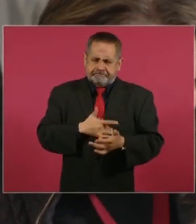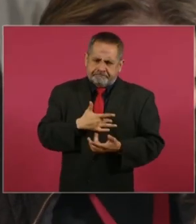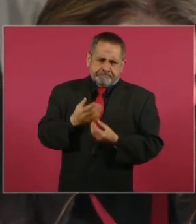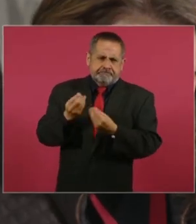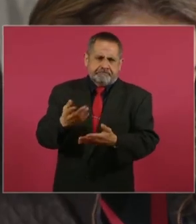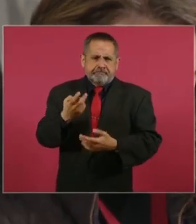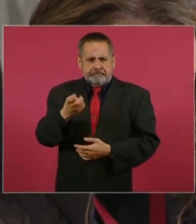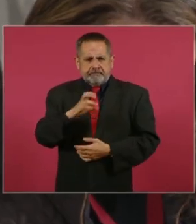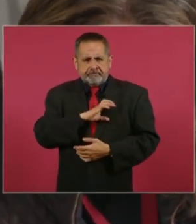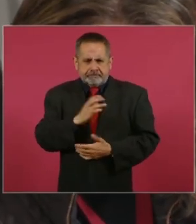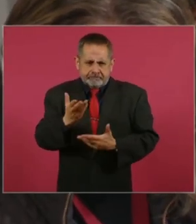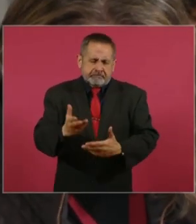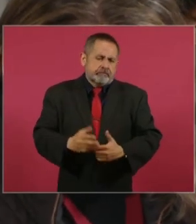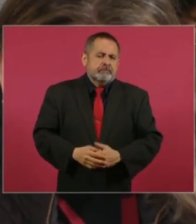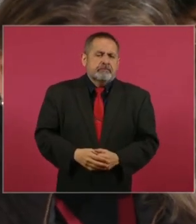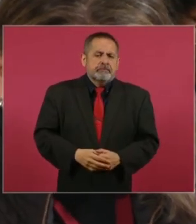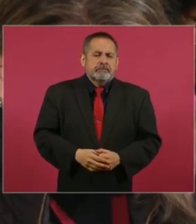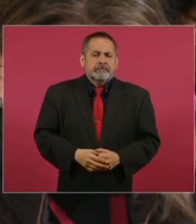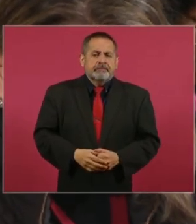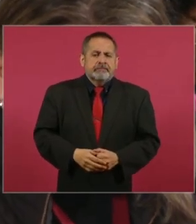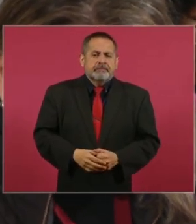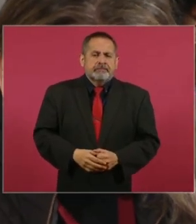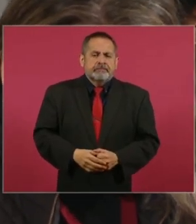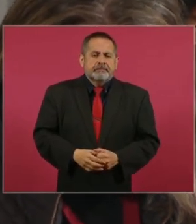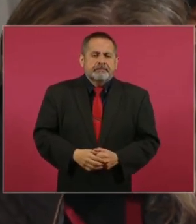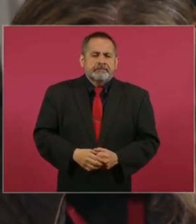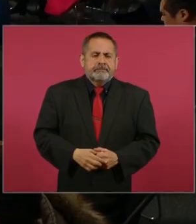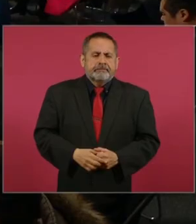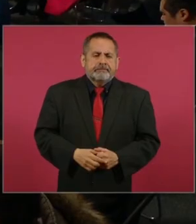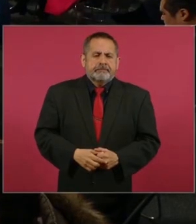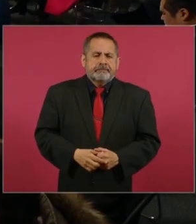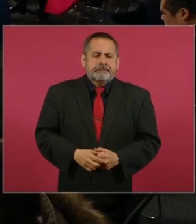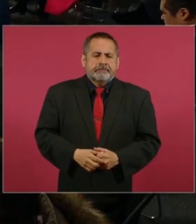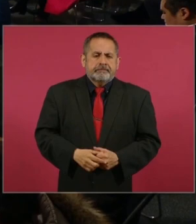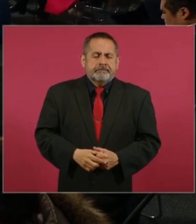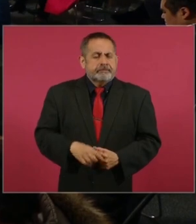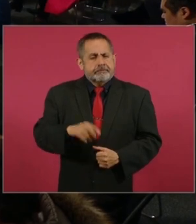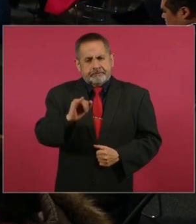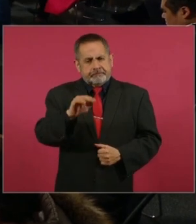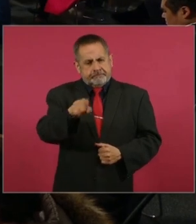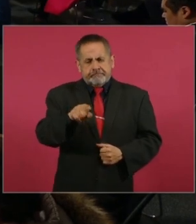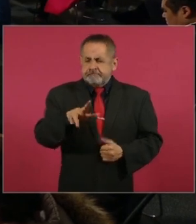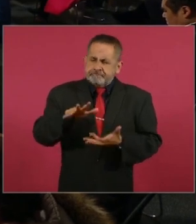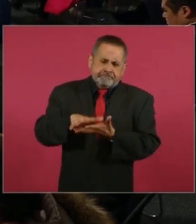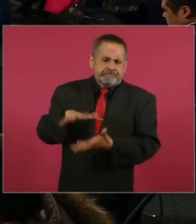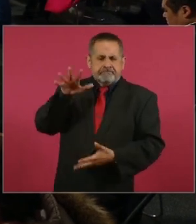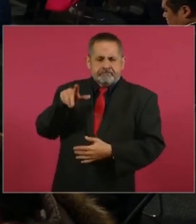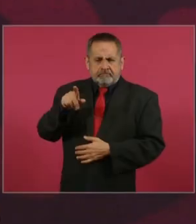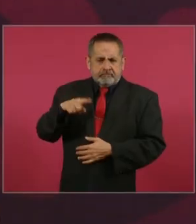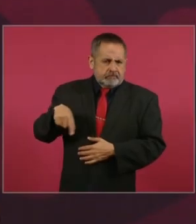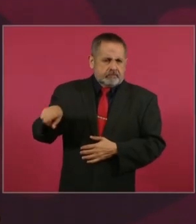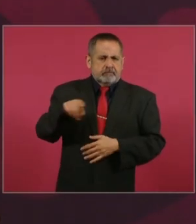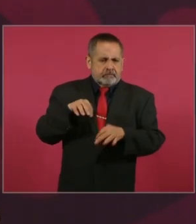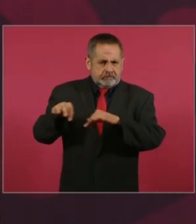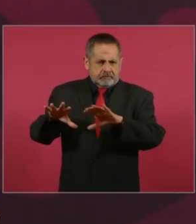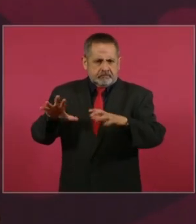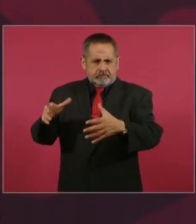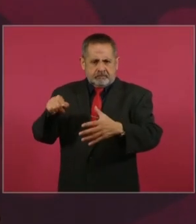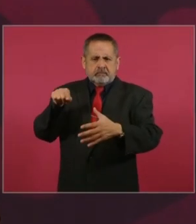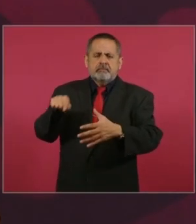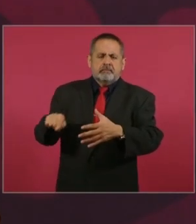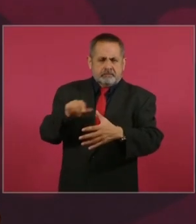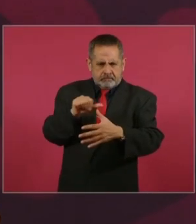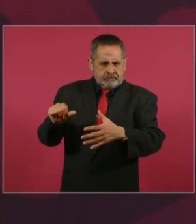eso es lo que queremos. Sí, y la mayoría de los trabajadores del sector